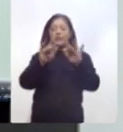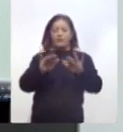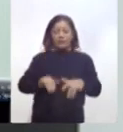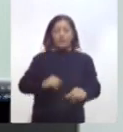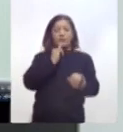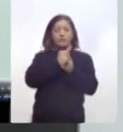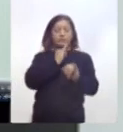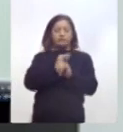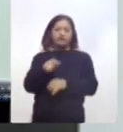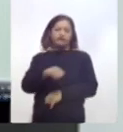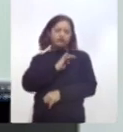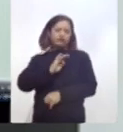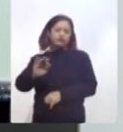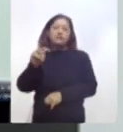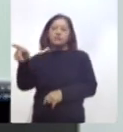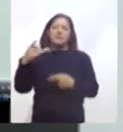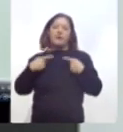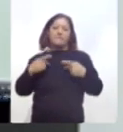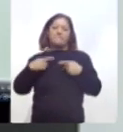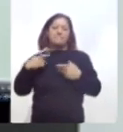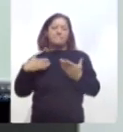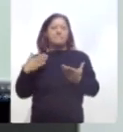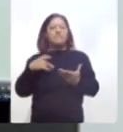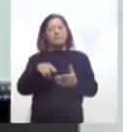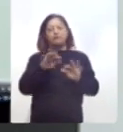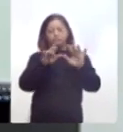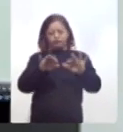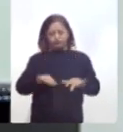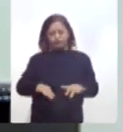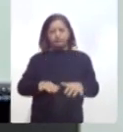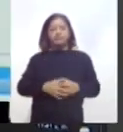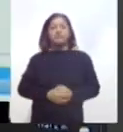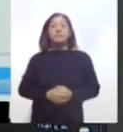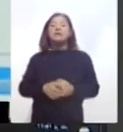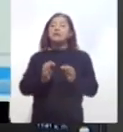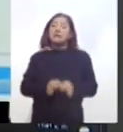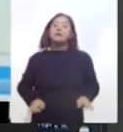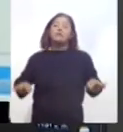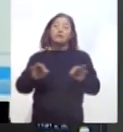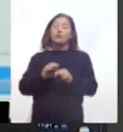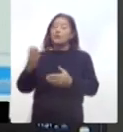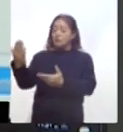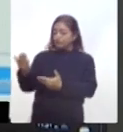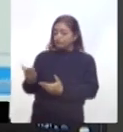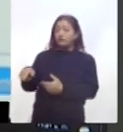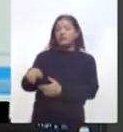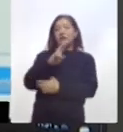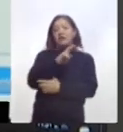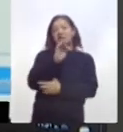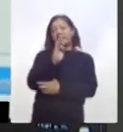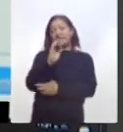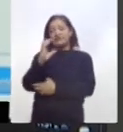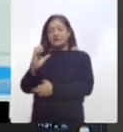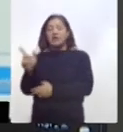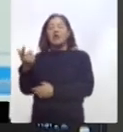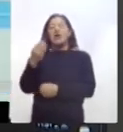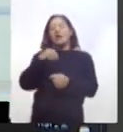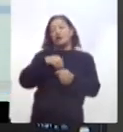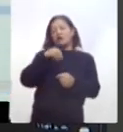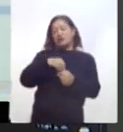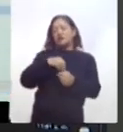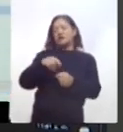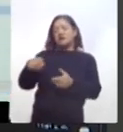está disponible para que los contribuyentes realicen el procedimiento. Es importante que tenga a mano su RFC, contraseña, firma